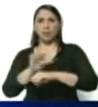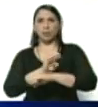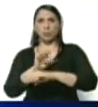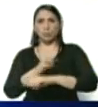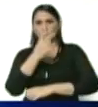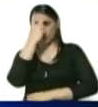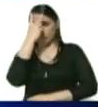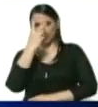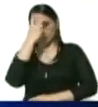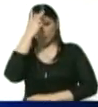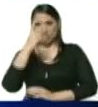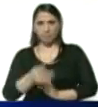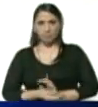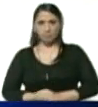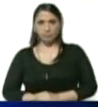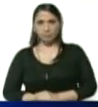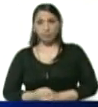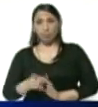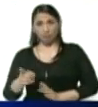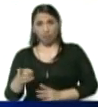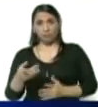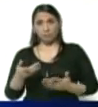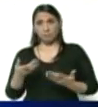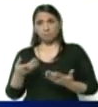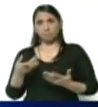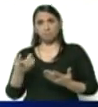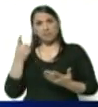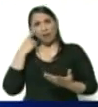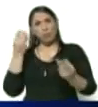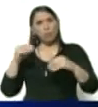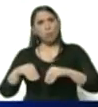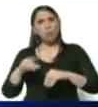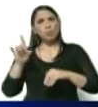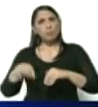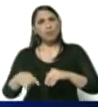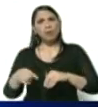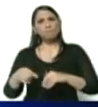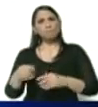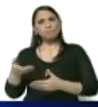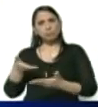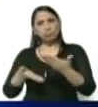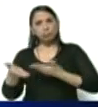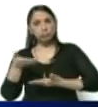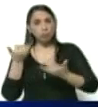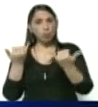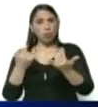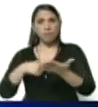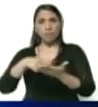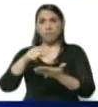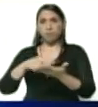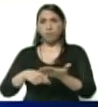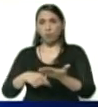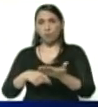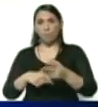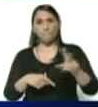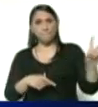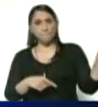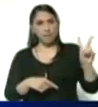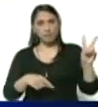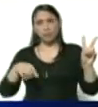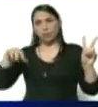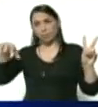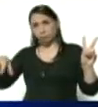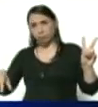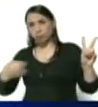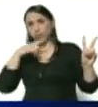Tarek El Aysami. Y esto es producto justamente de convenios recientes firmados entre Venezuela y